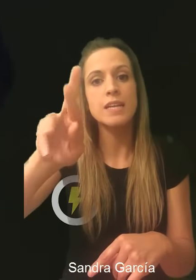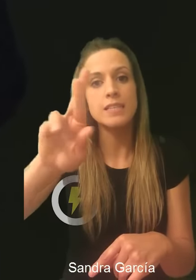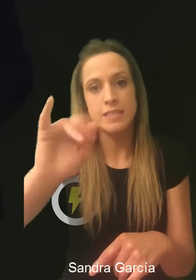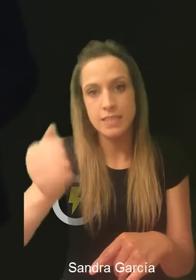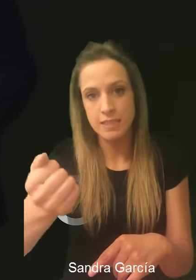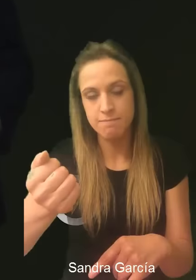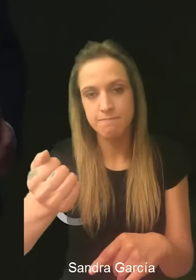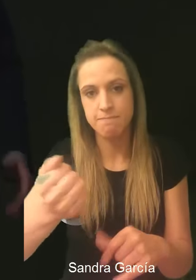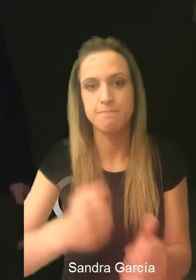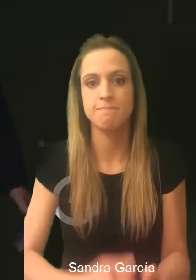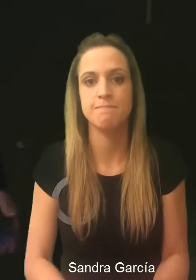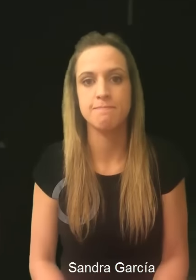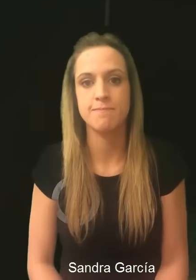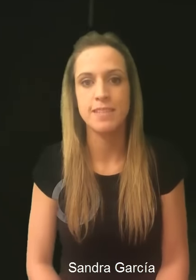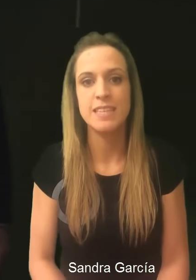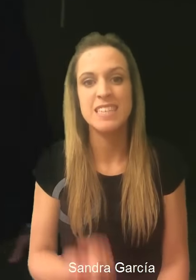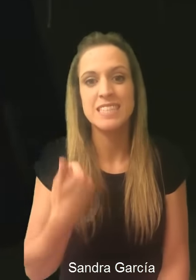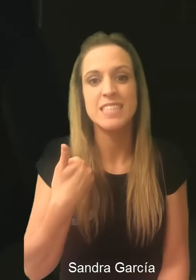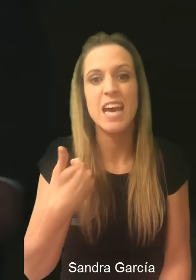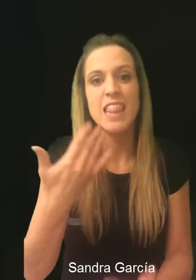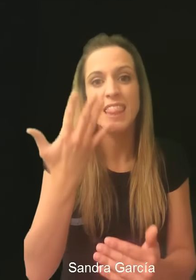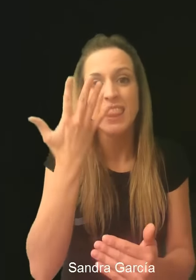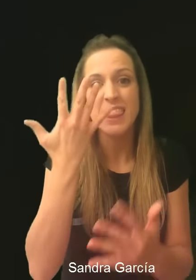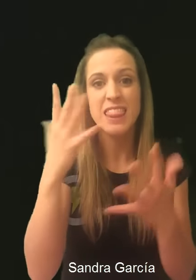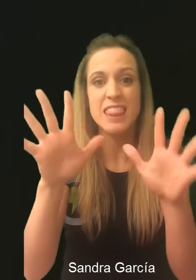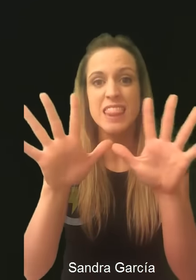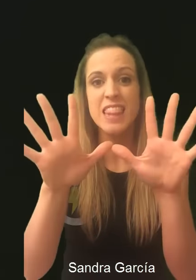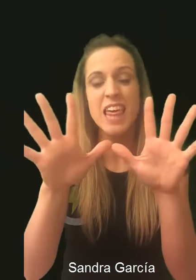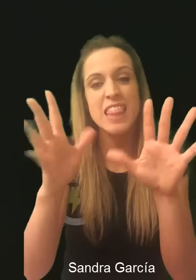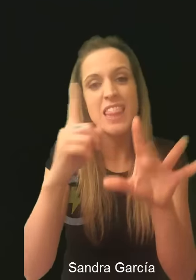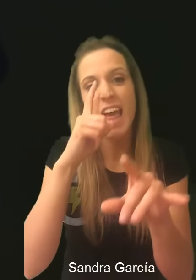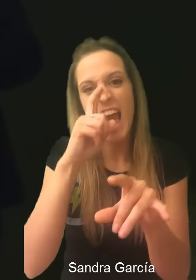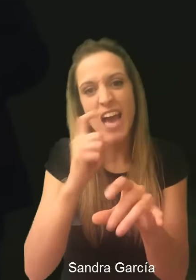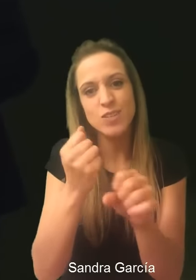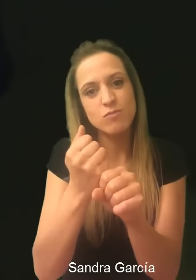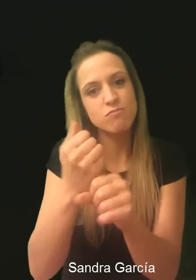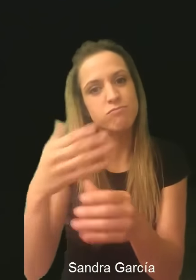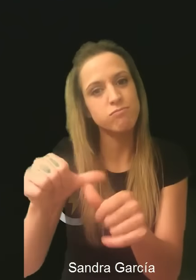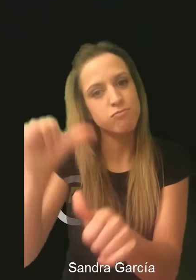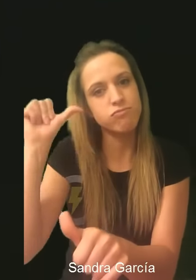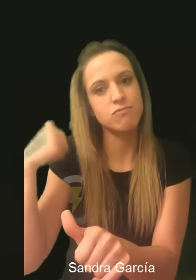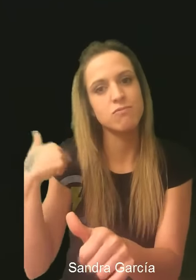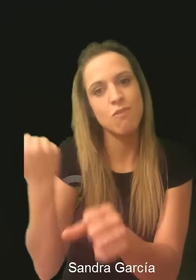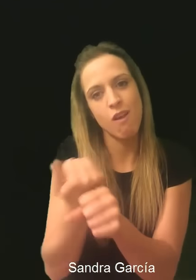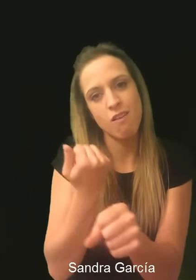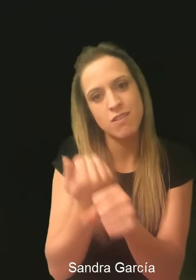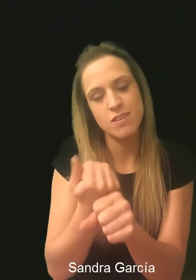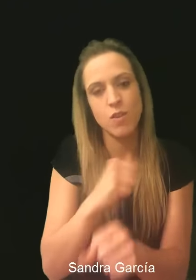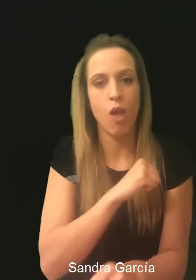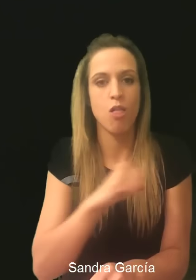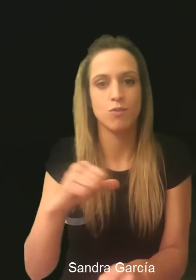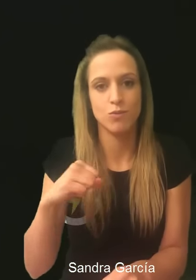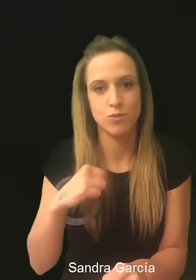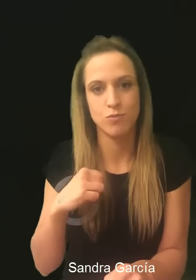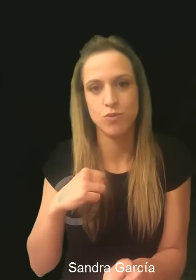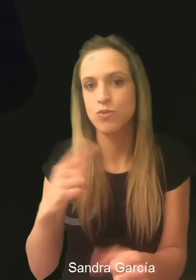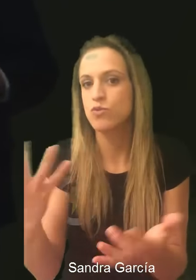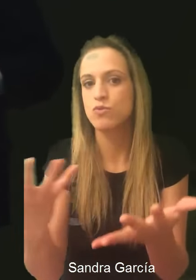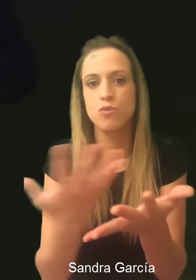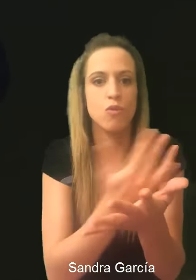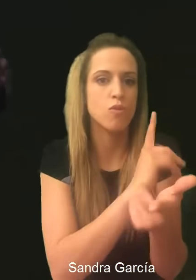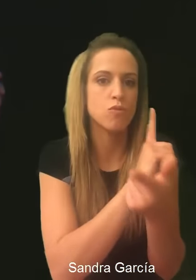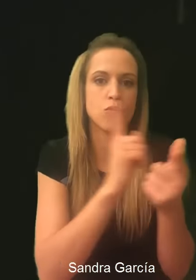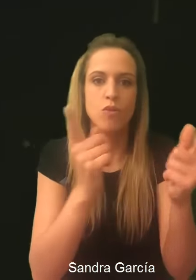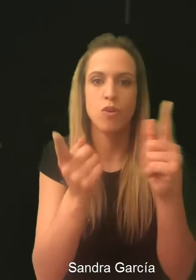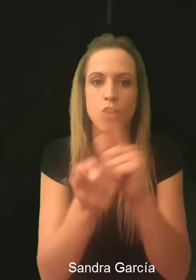que me corre por el cuerpo. Ya llevo 10 años de autónomo y todo ha cambiado, ¿eh? Ya